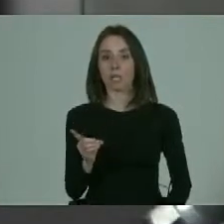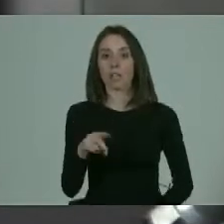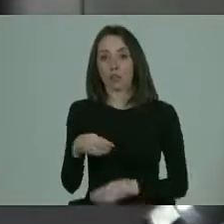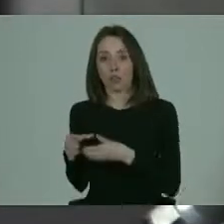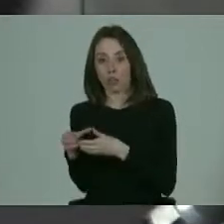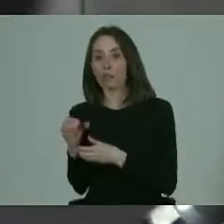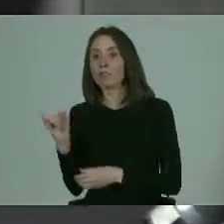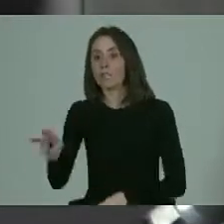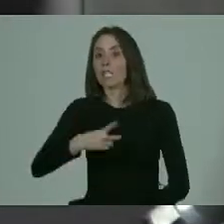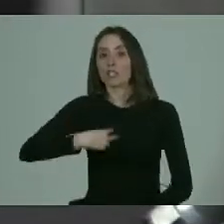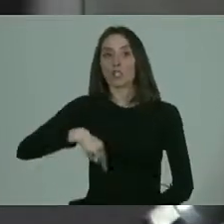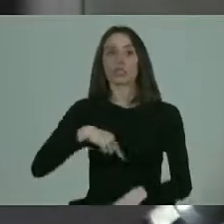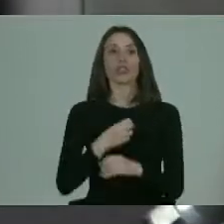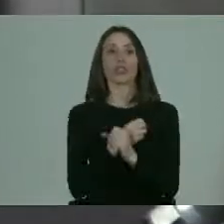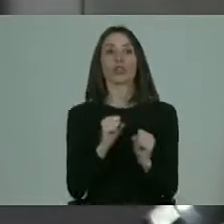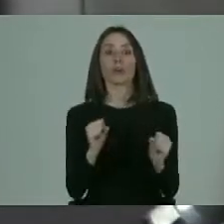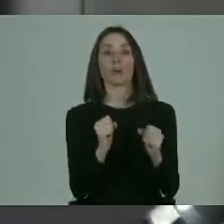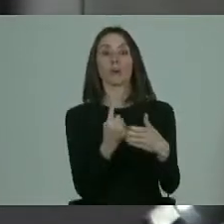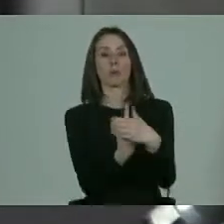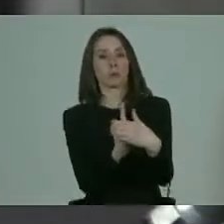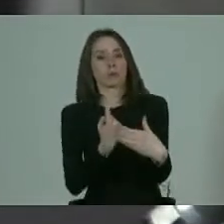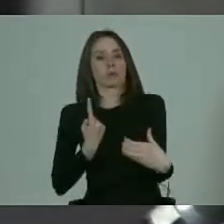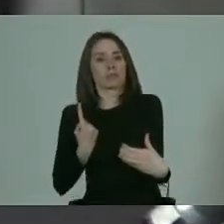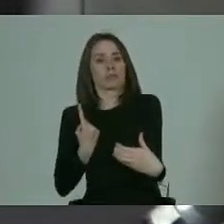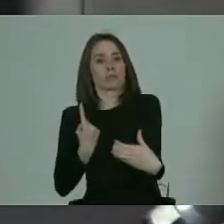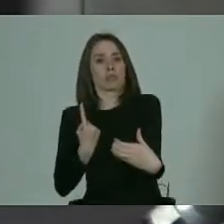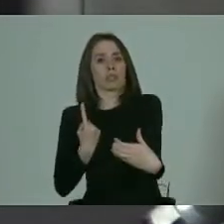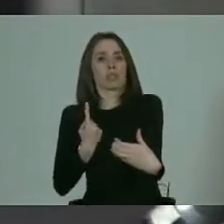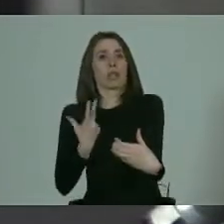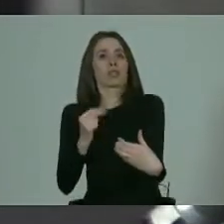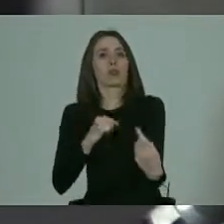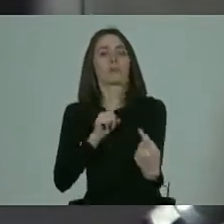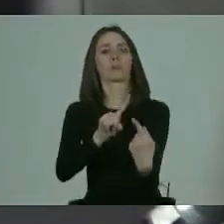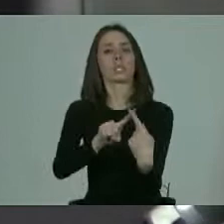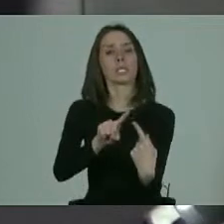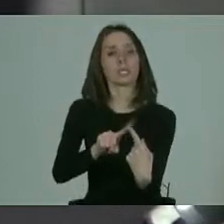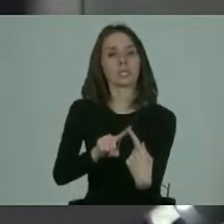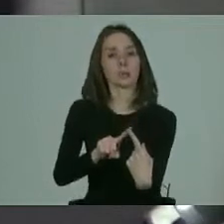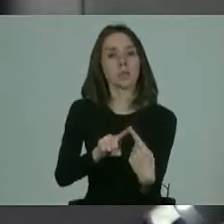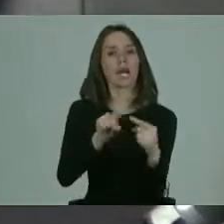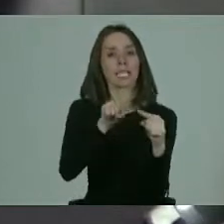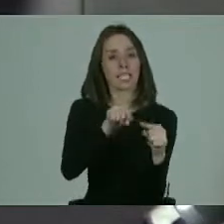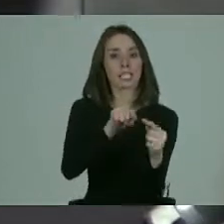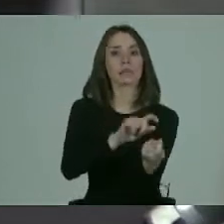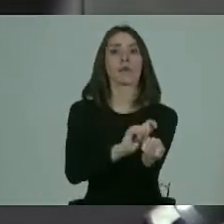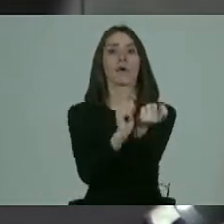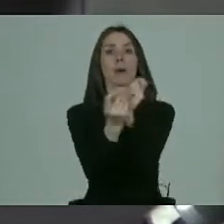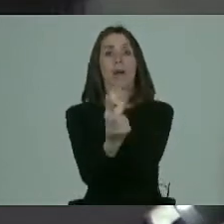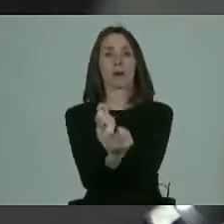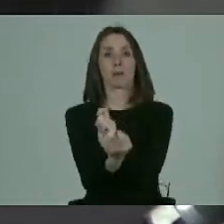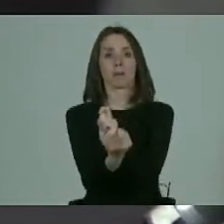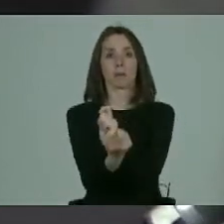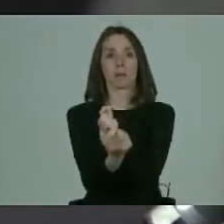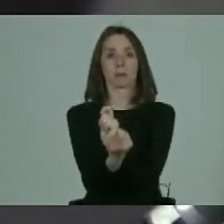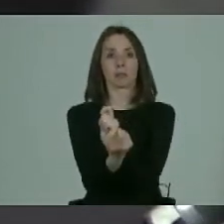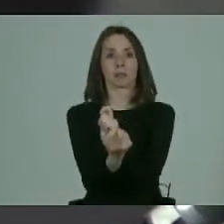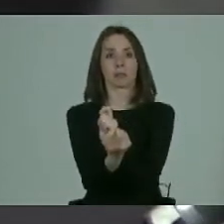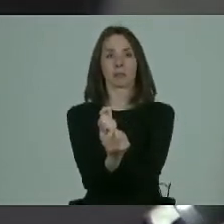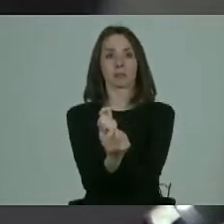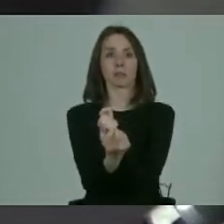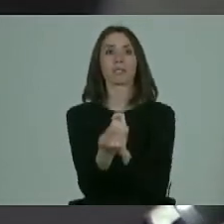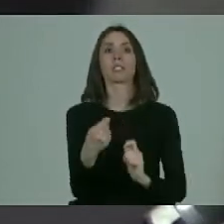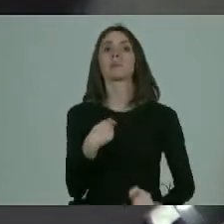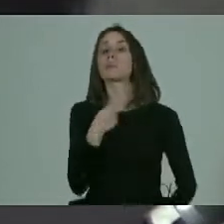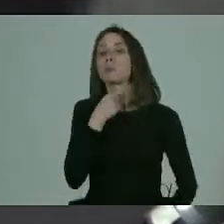Sí, nosotros no podemos ser ajenos ni podemos no ser partícipes de que esto cambie. Por lo tanto,